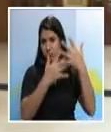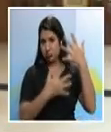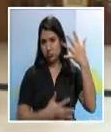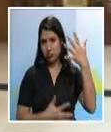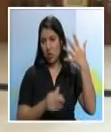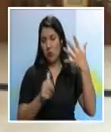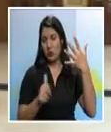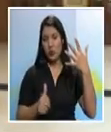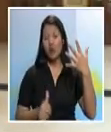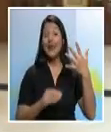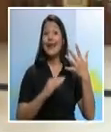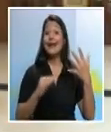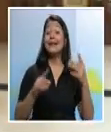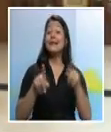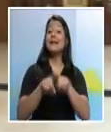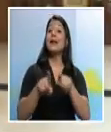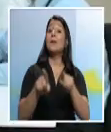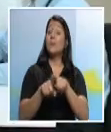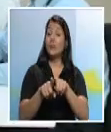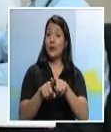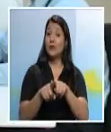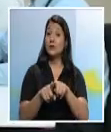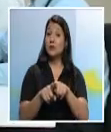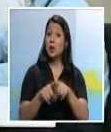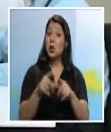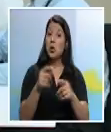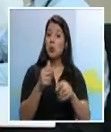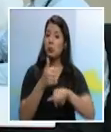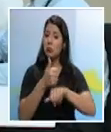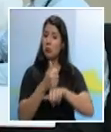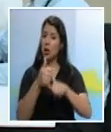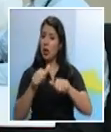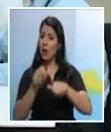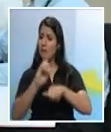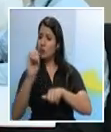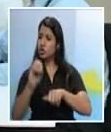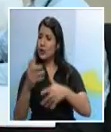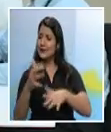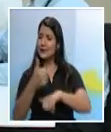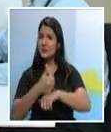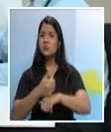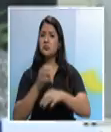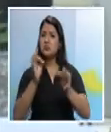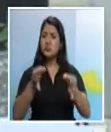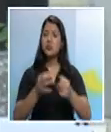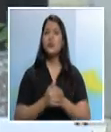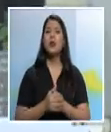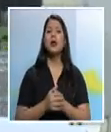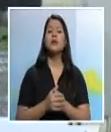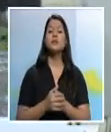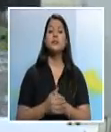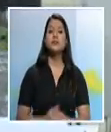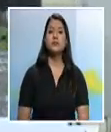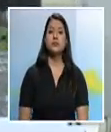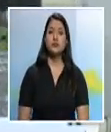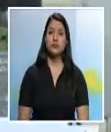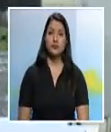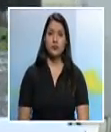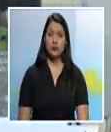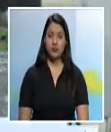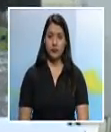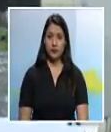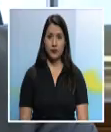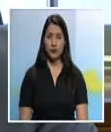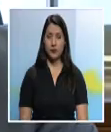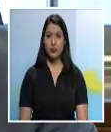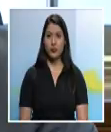cosa es que es muy razonable. La Unión de Cámaras Empresariales aplaudió el acuerdo negociado por el gobierno y la oposición.